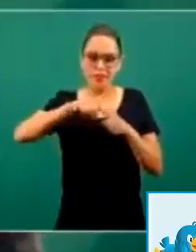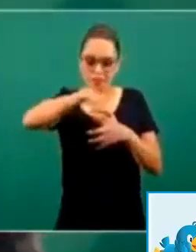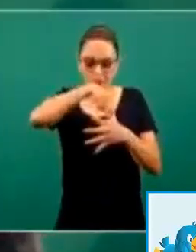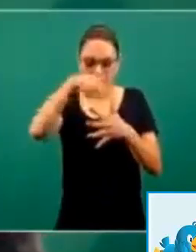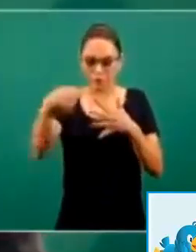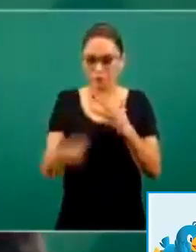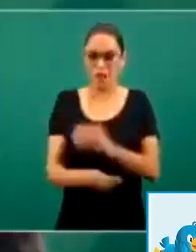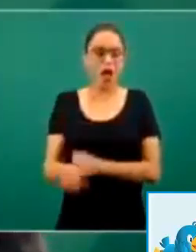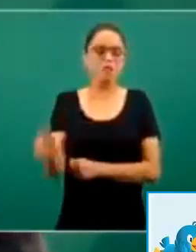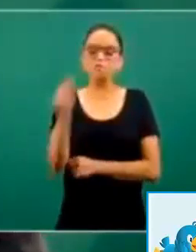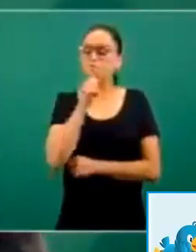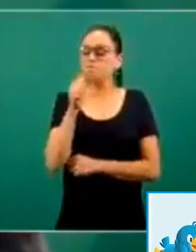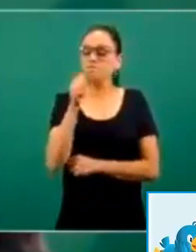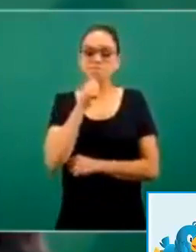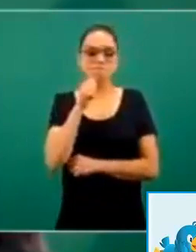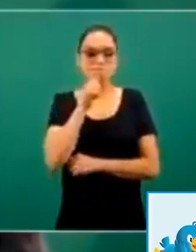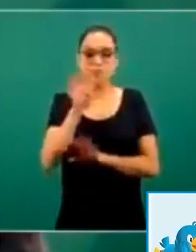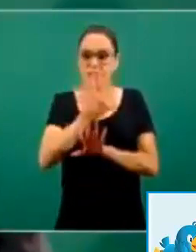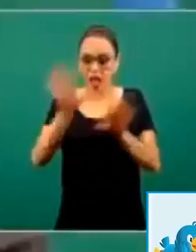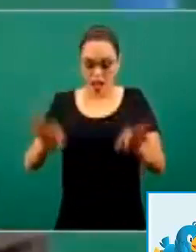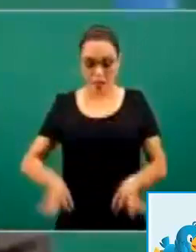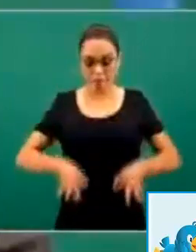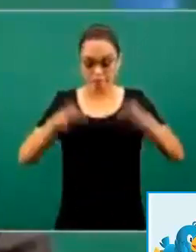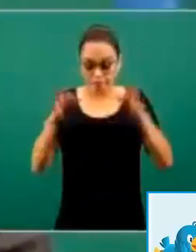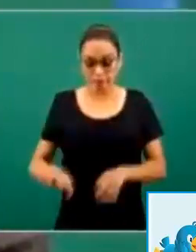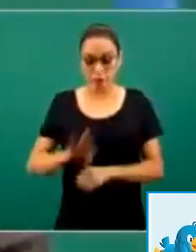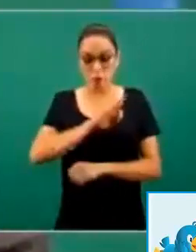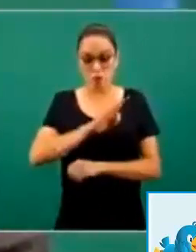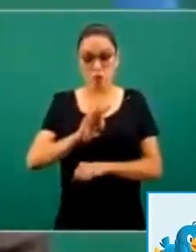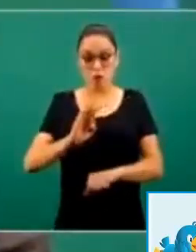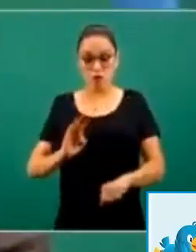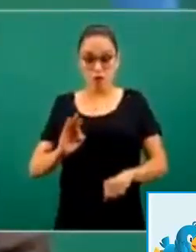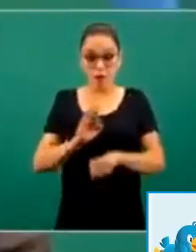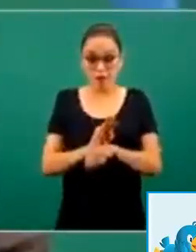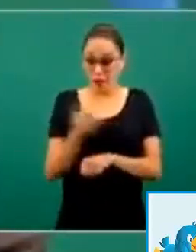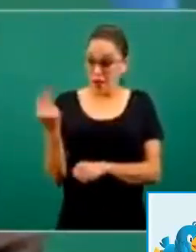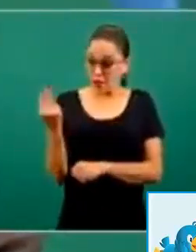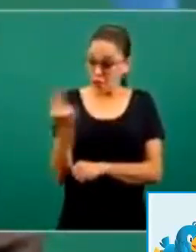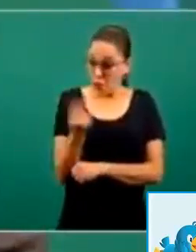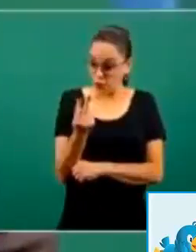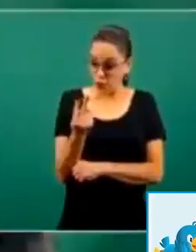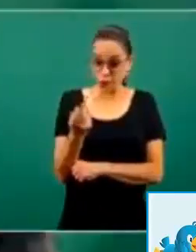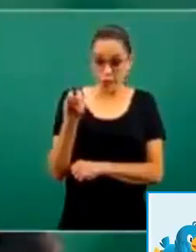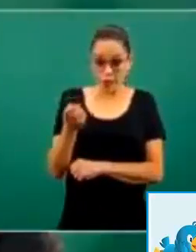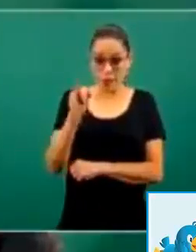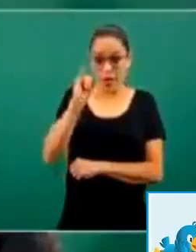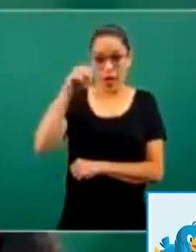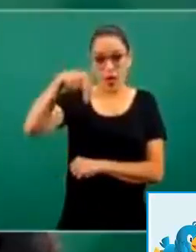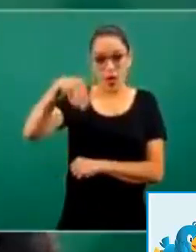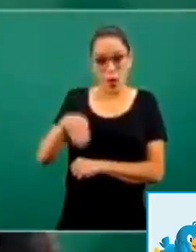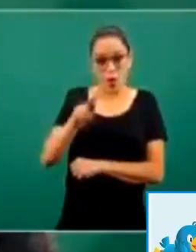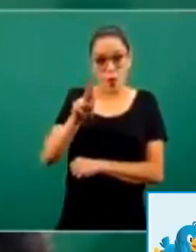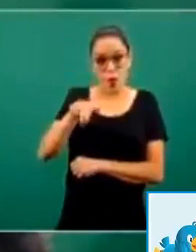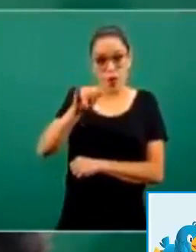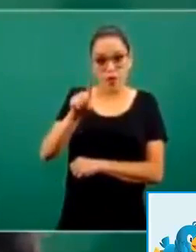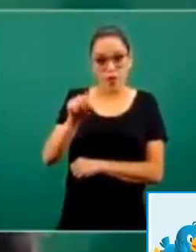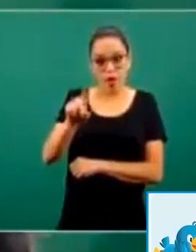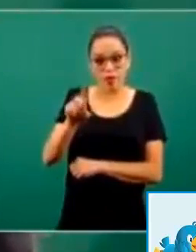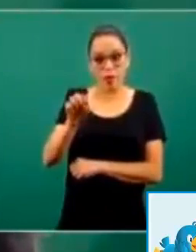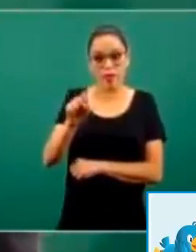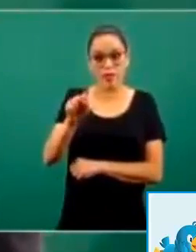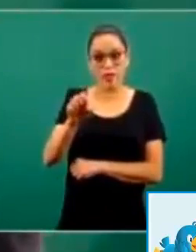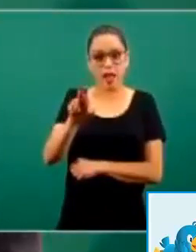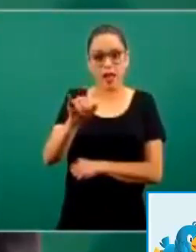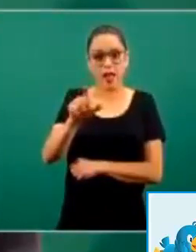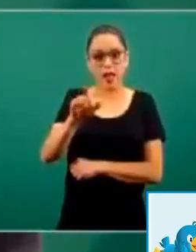de la Salud anunció que estará trabajando desde casa y al pendiente del plan de vacunación. La noche del martes 26 de enero de 2021,